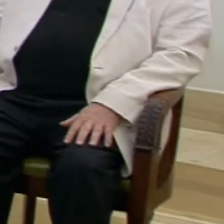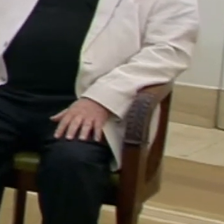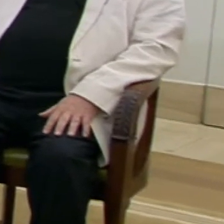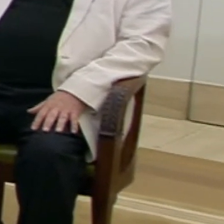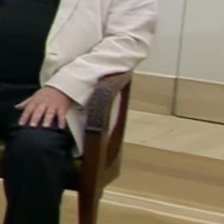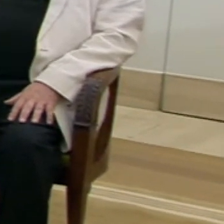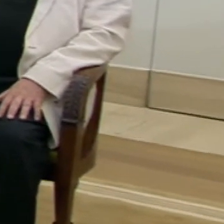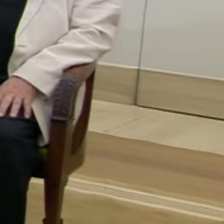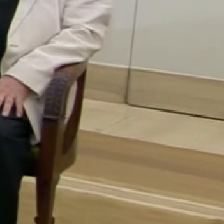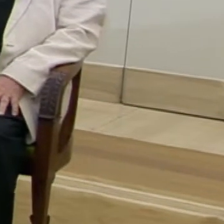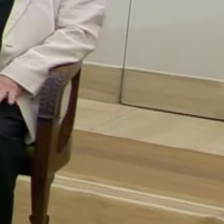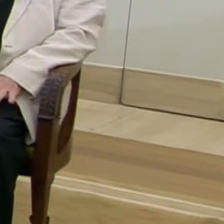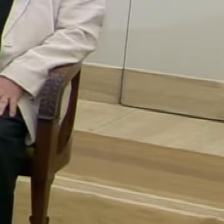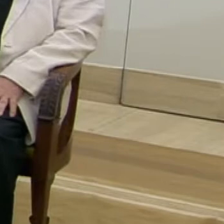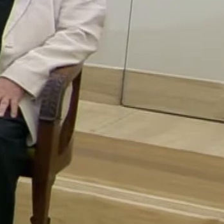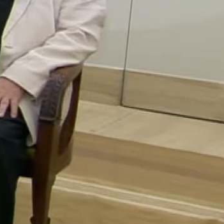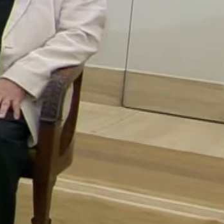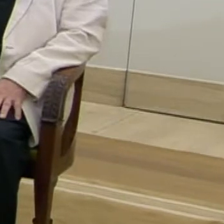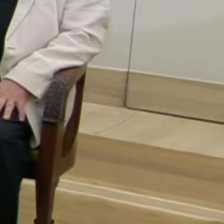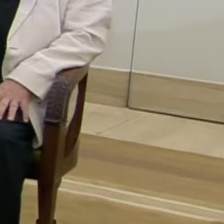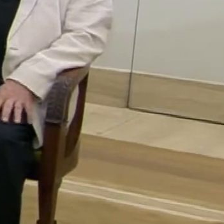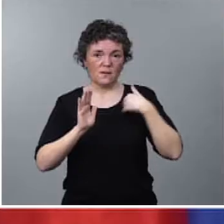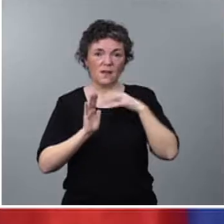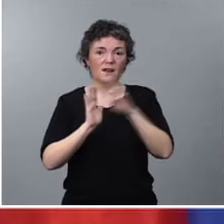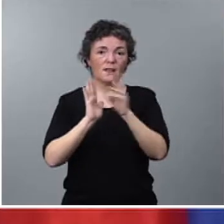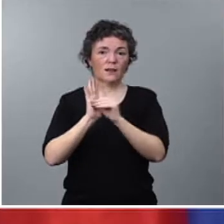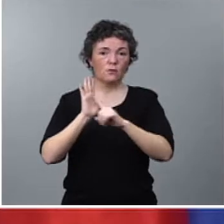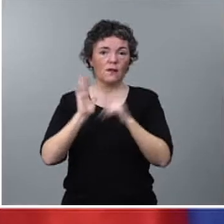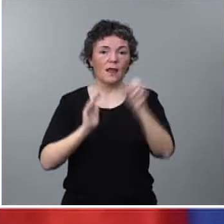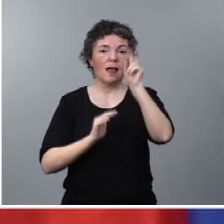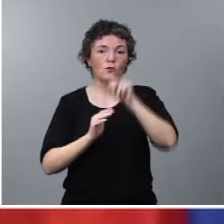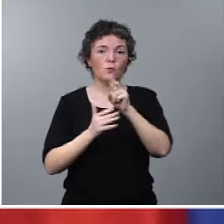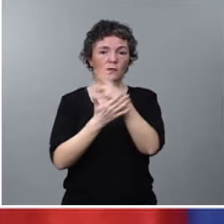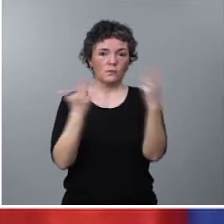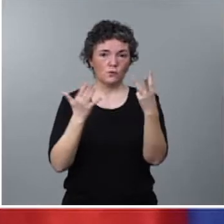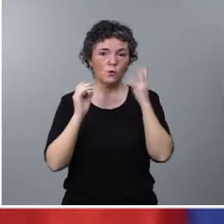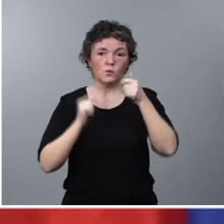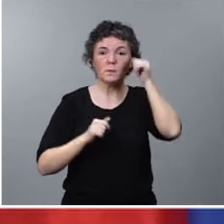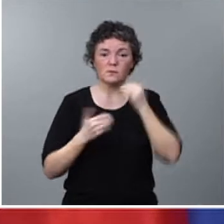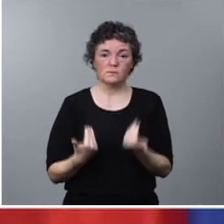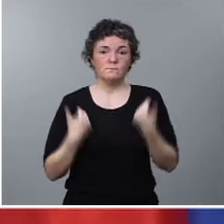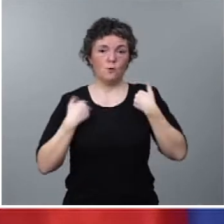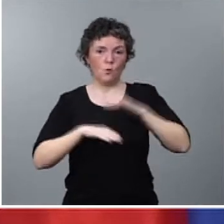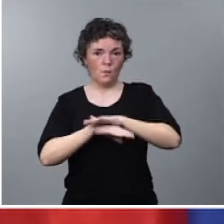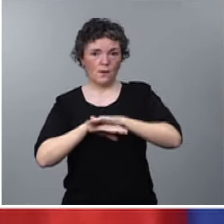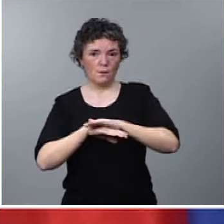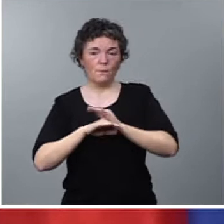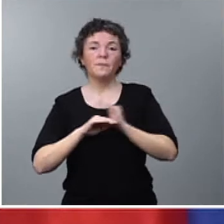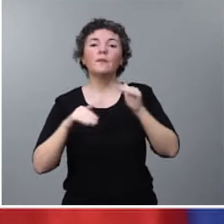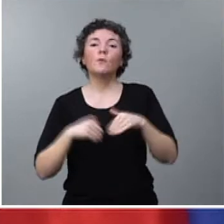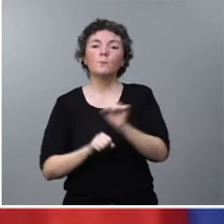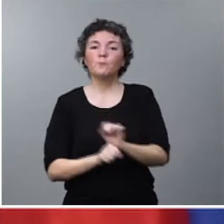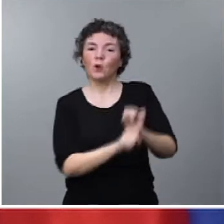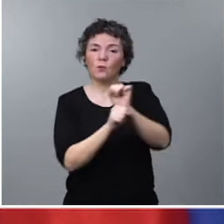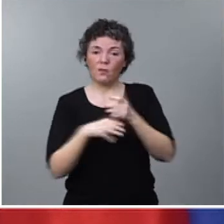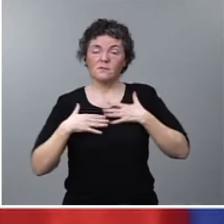una iniciativa que ya recogió el Real Decreto Ley del año 18, nada más llegar Pedro Sánchez al Gobierno, que devolvió la protección a la salud,